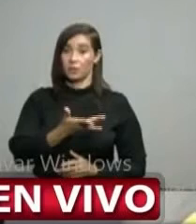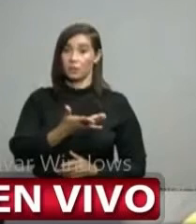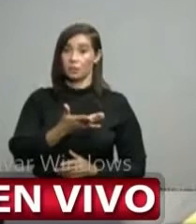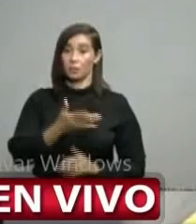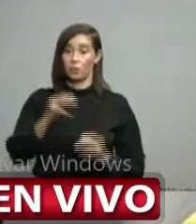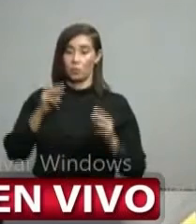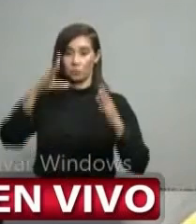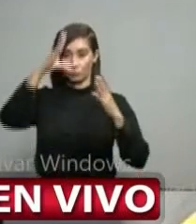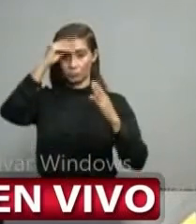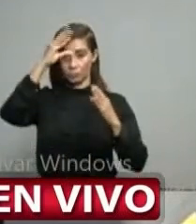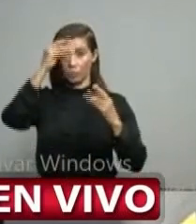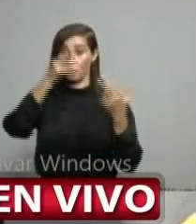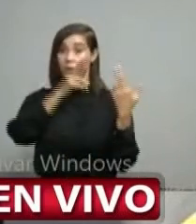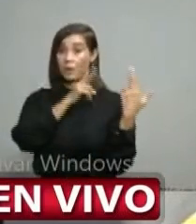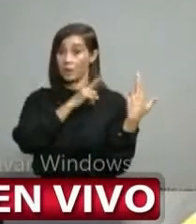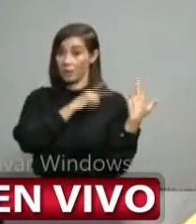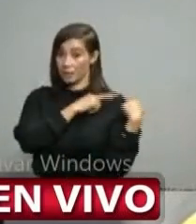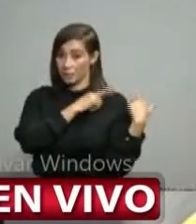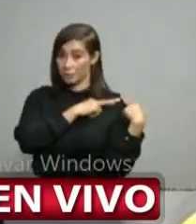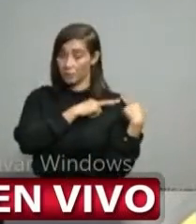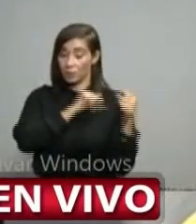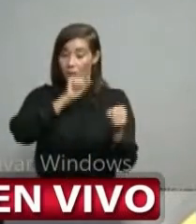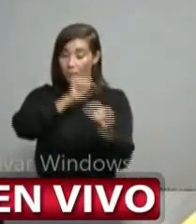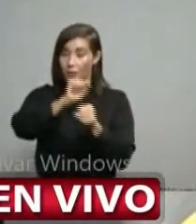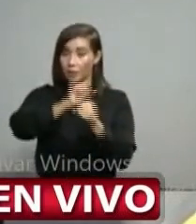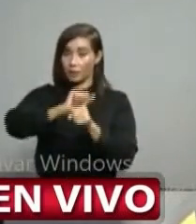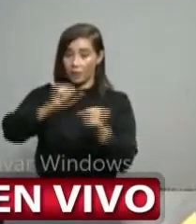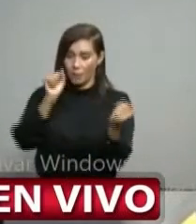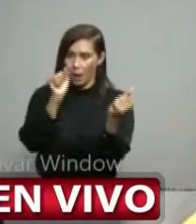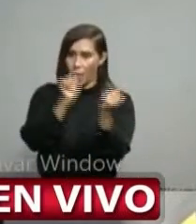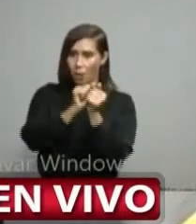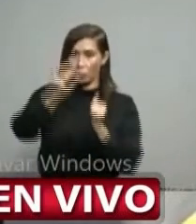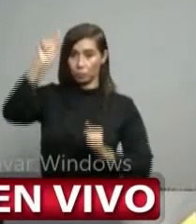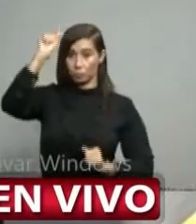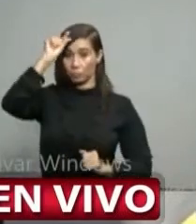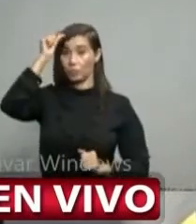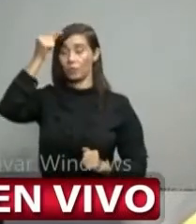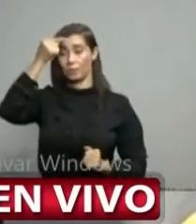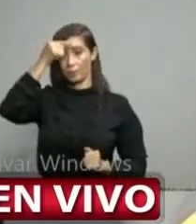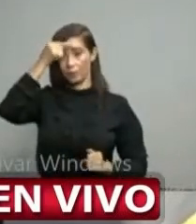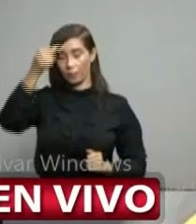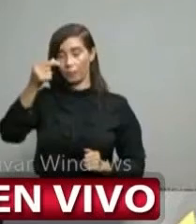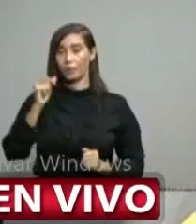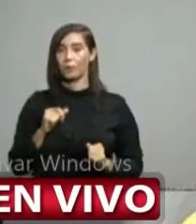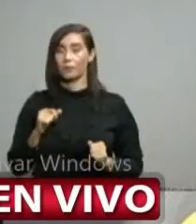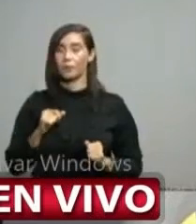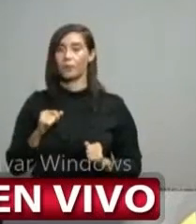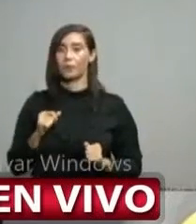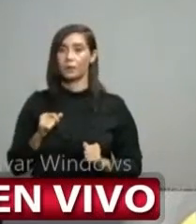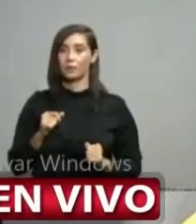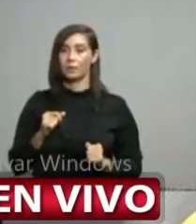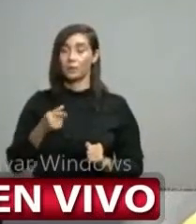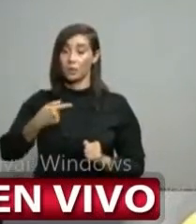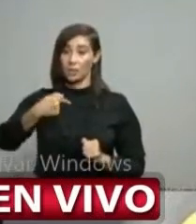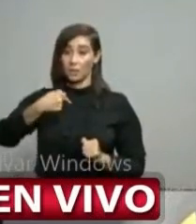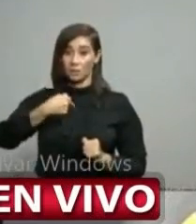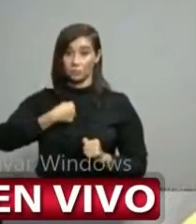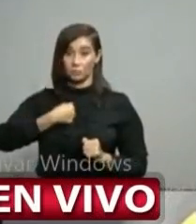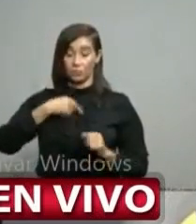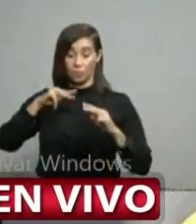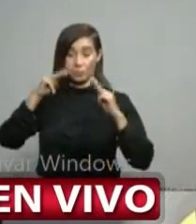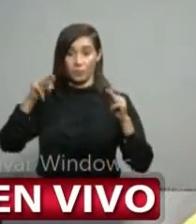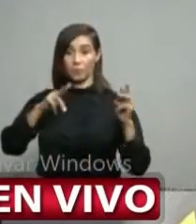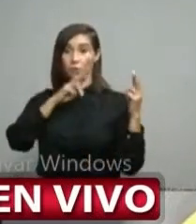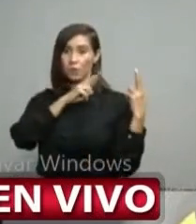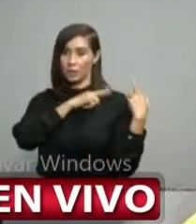con responsabilidades del gobierno dominicano un empleado del gobierno dominicano al que tiene una responsabilidad